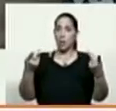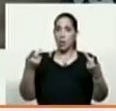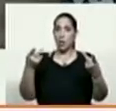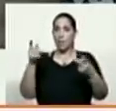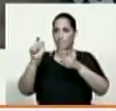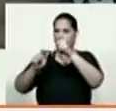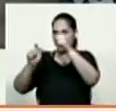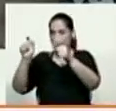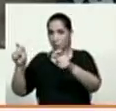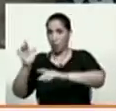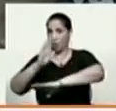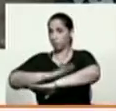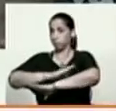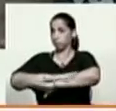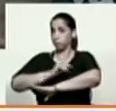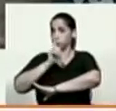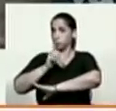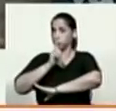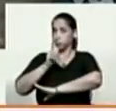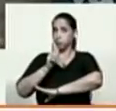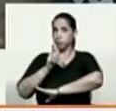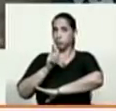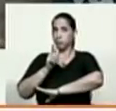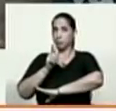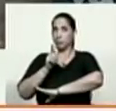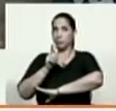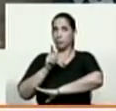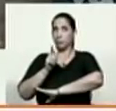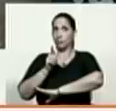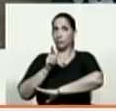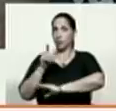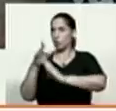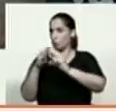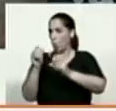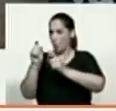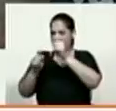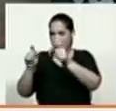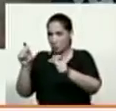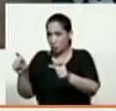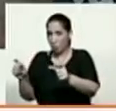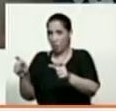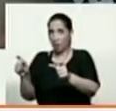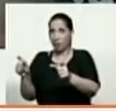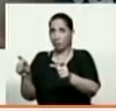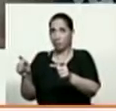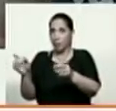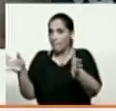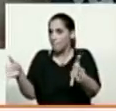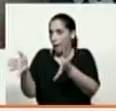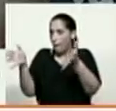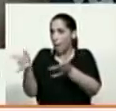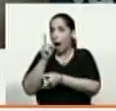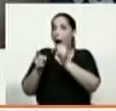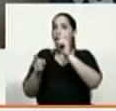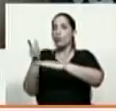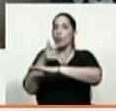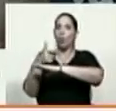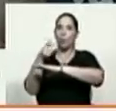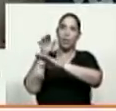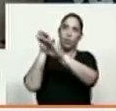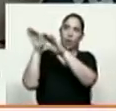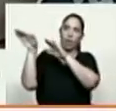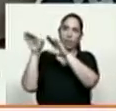conducta de estos ciudadanos que han actuado todos ellos auspiciados por algunos gobiernos extranjeros